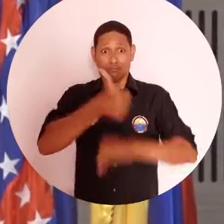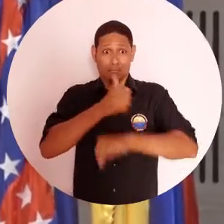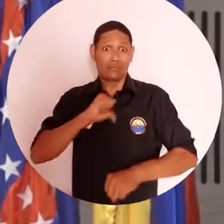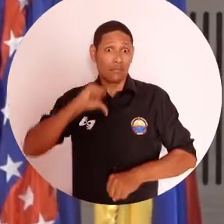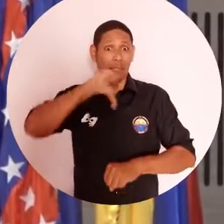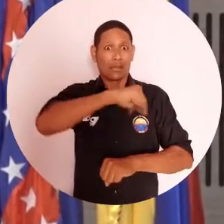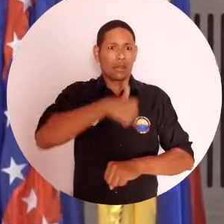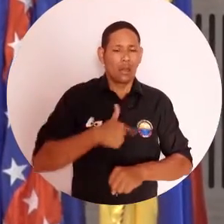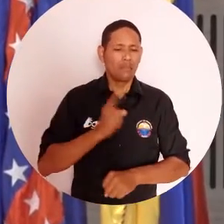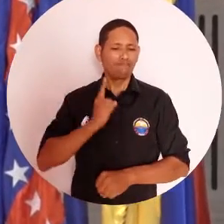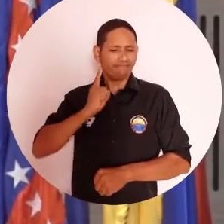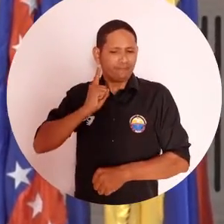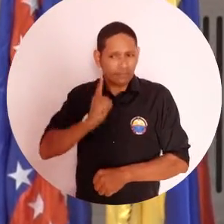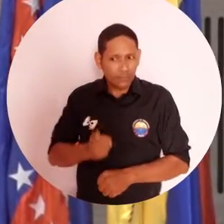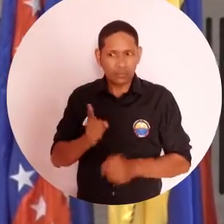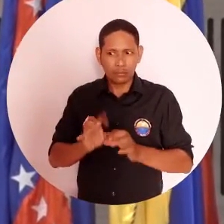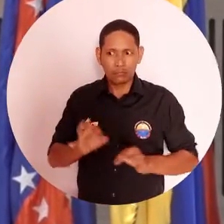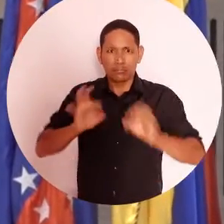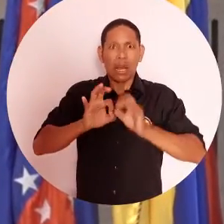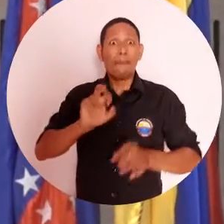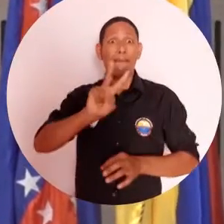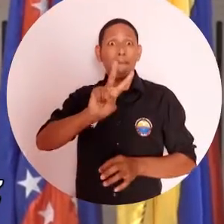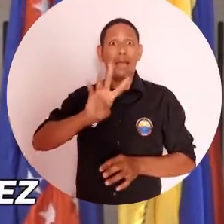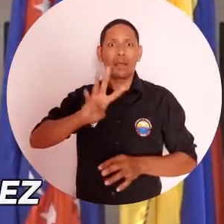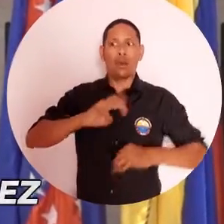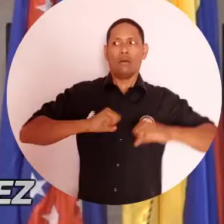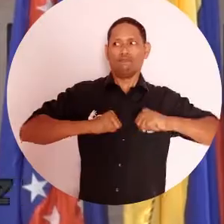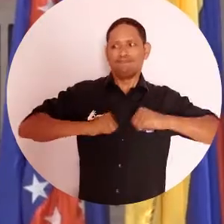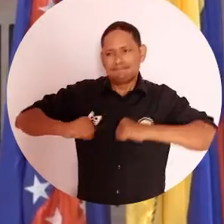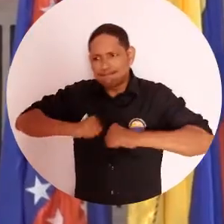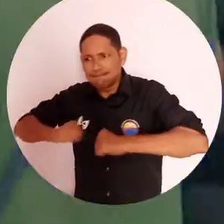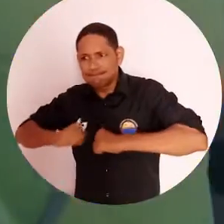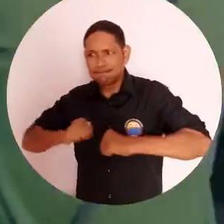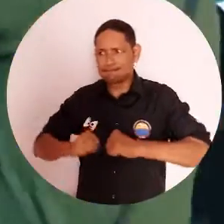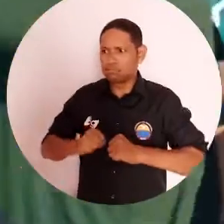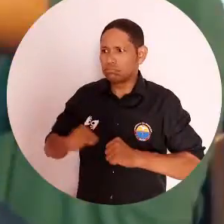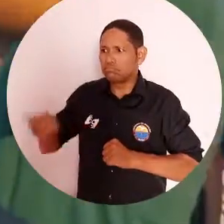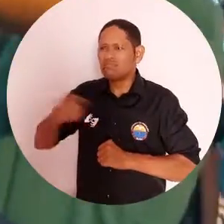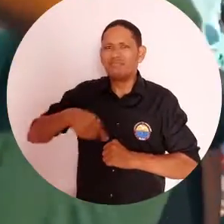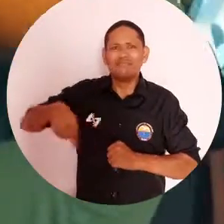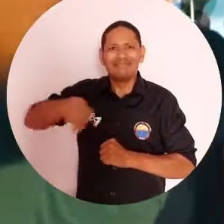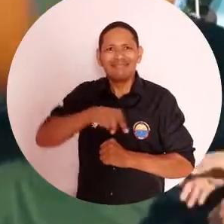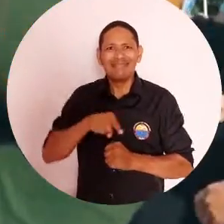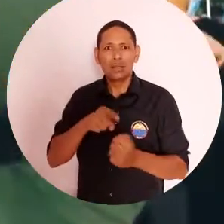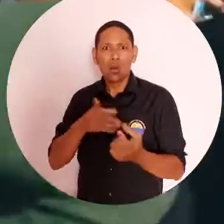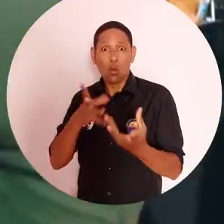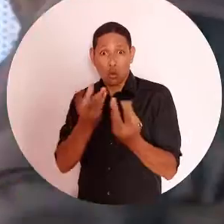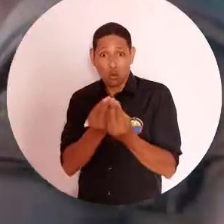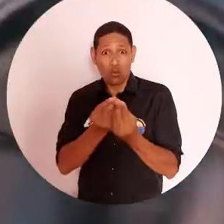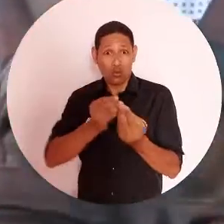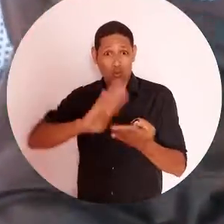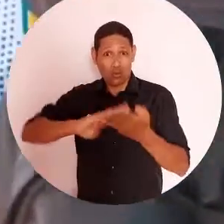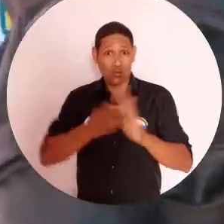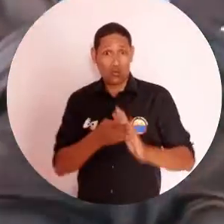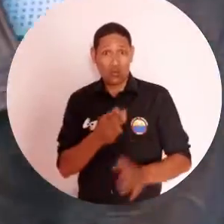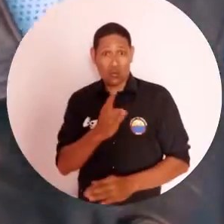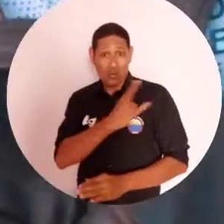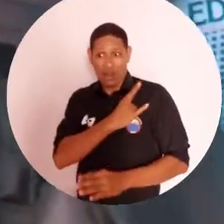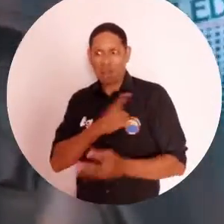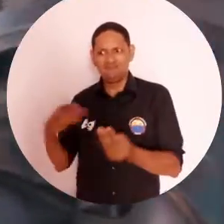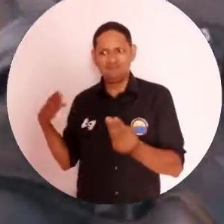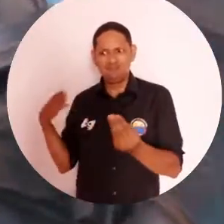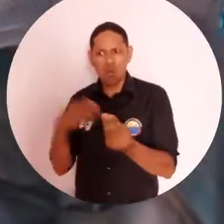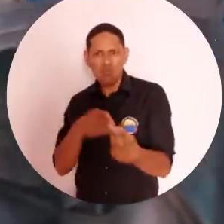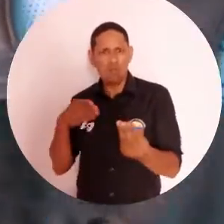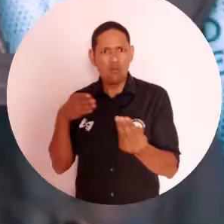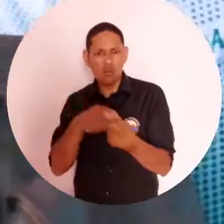instrucciones del señor Rector Pablo Guerra Salazar, ha adelantado 24 acciones frente a los casos de amenaza de miembros de nuestra comunidad